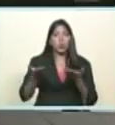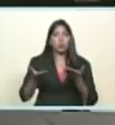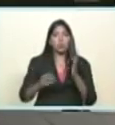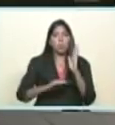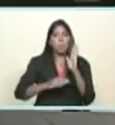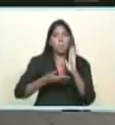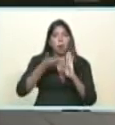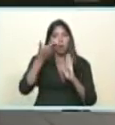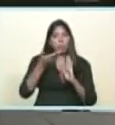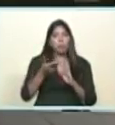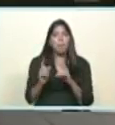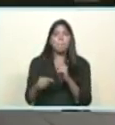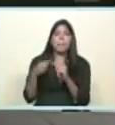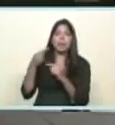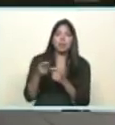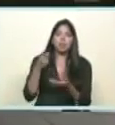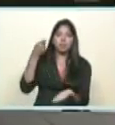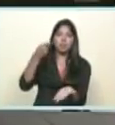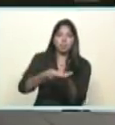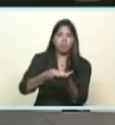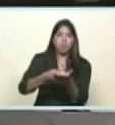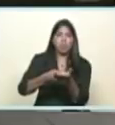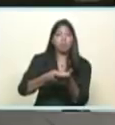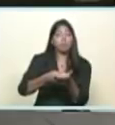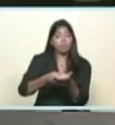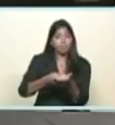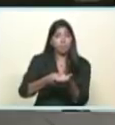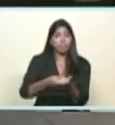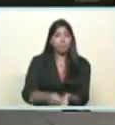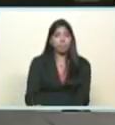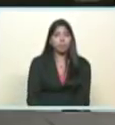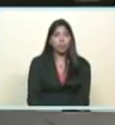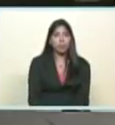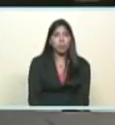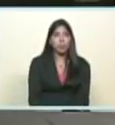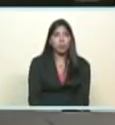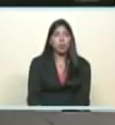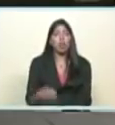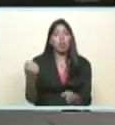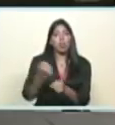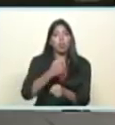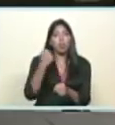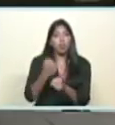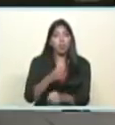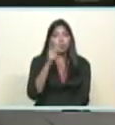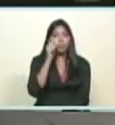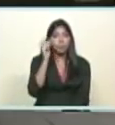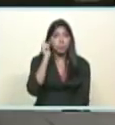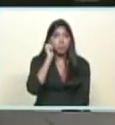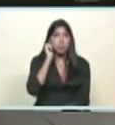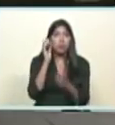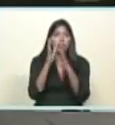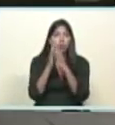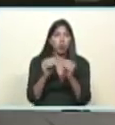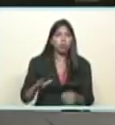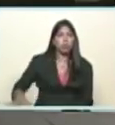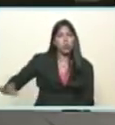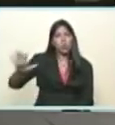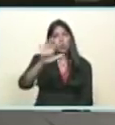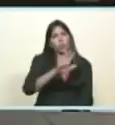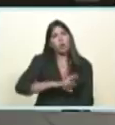pagado el día de mañana en efectivo a los trabajadores y trabajadoras de todo el país